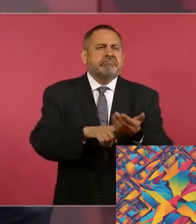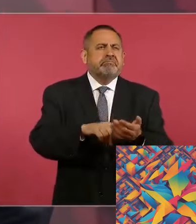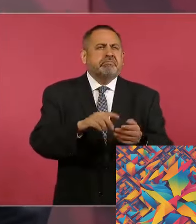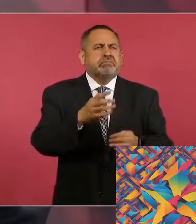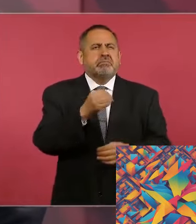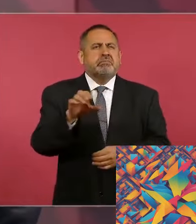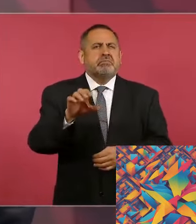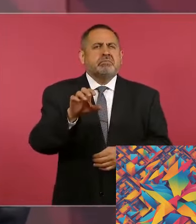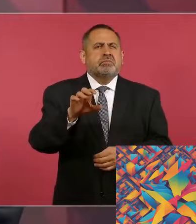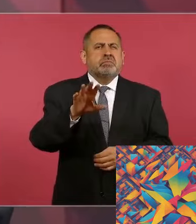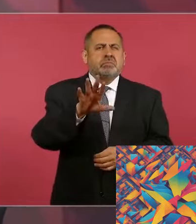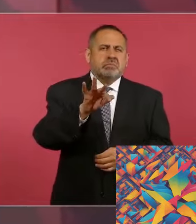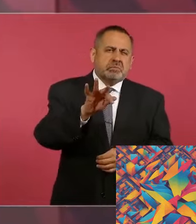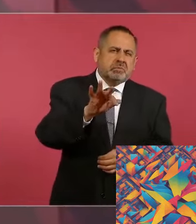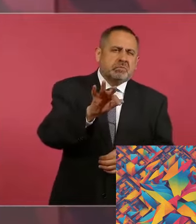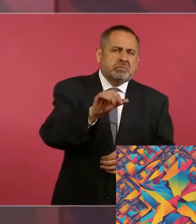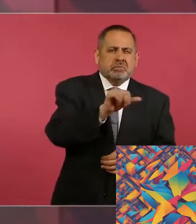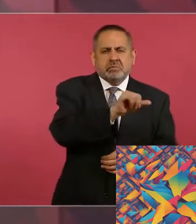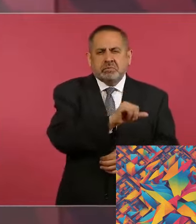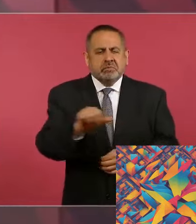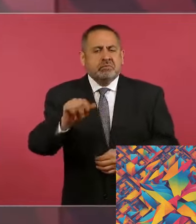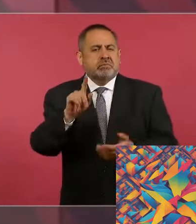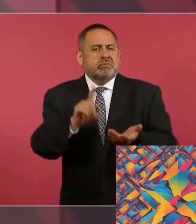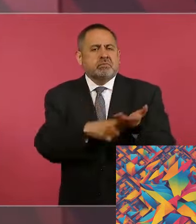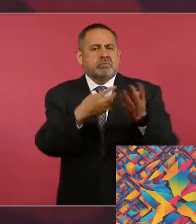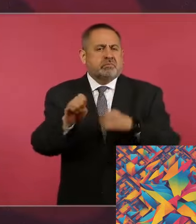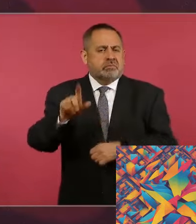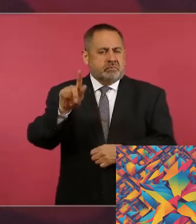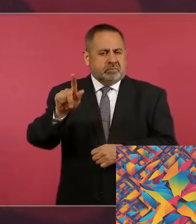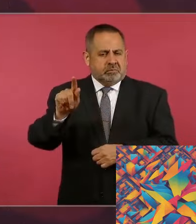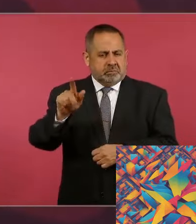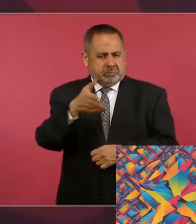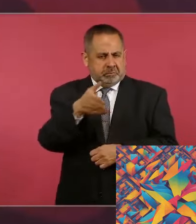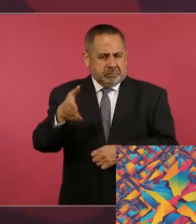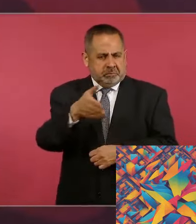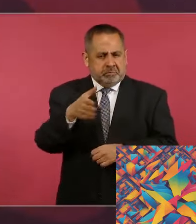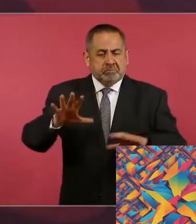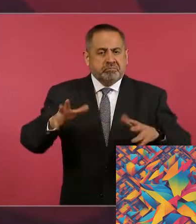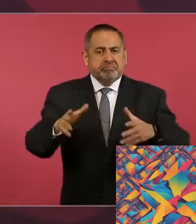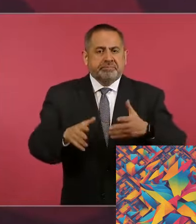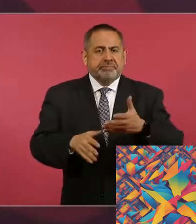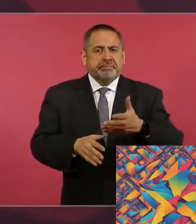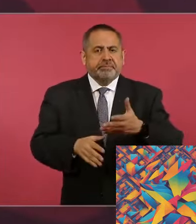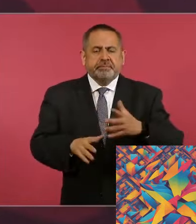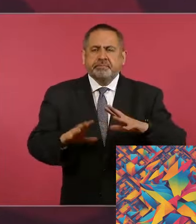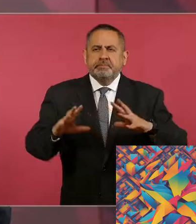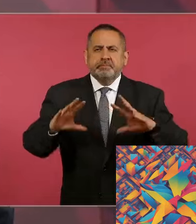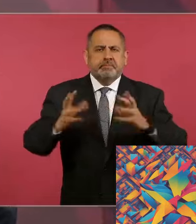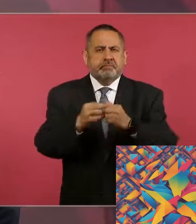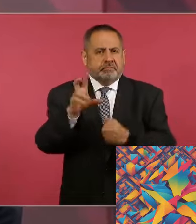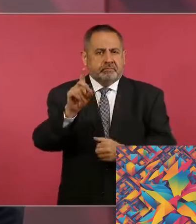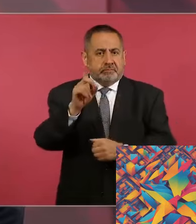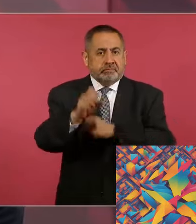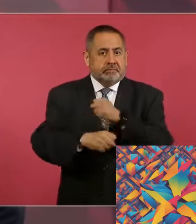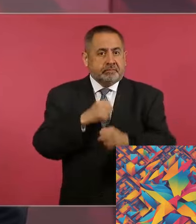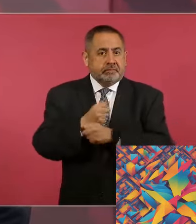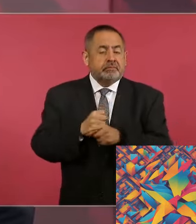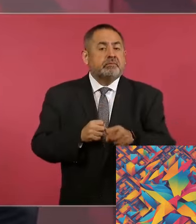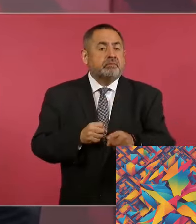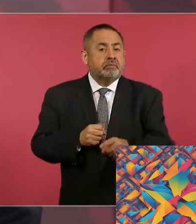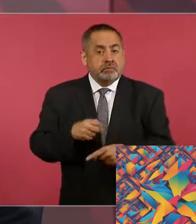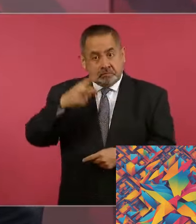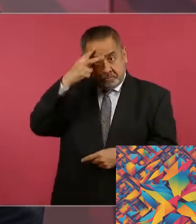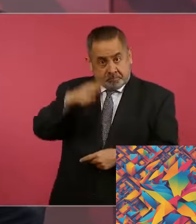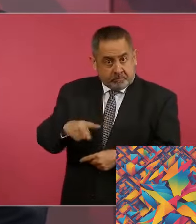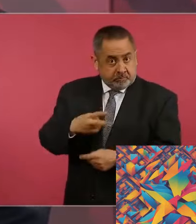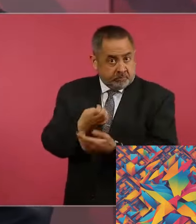financiero. Este estudio, llevado a cabo en marzo a través de entrevistas telefónicas a 1.200 adultos, muestra una sólida